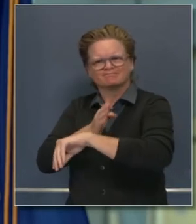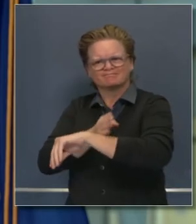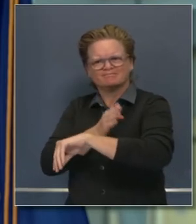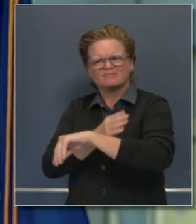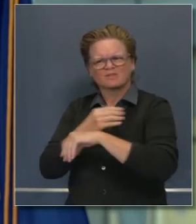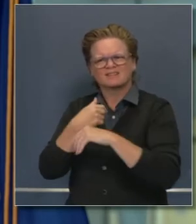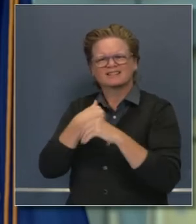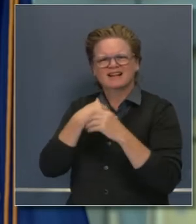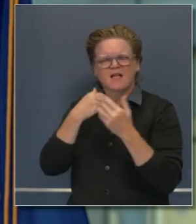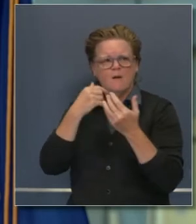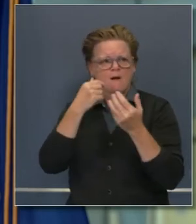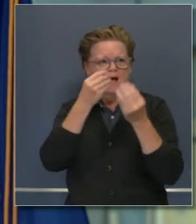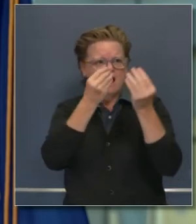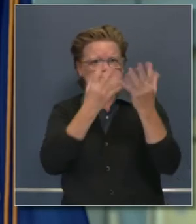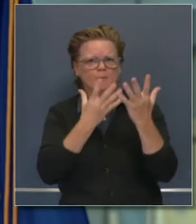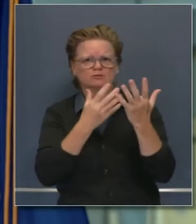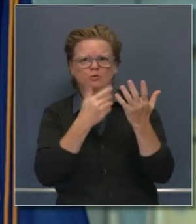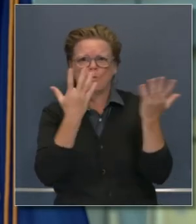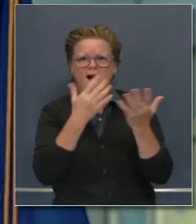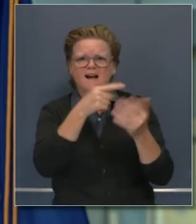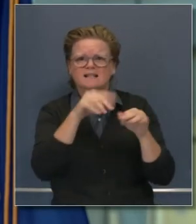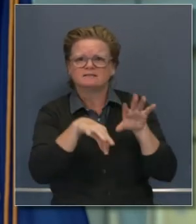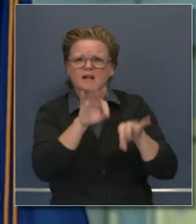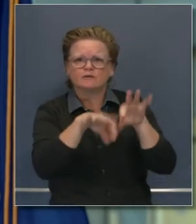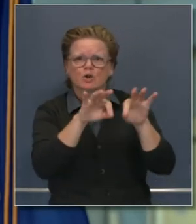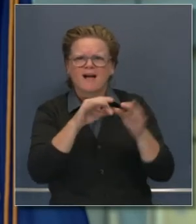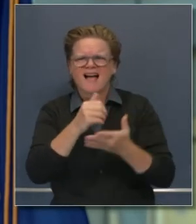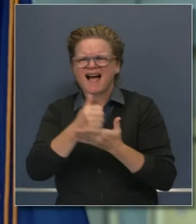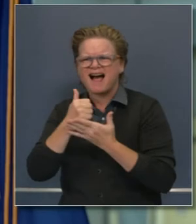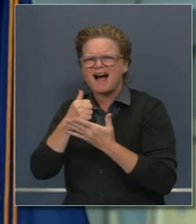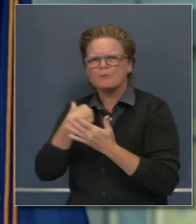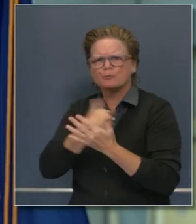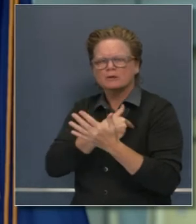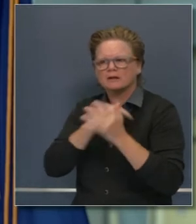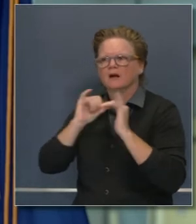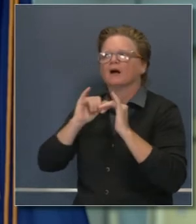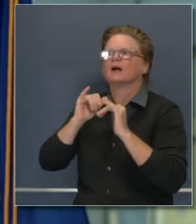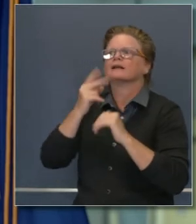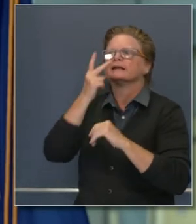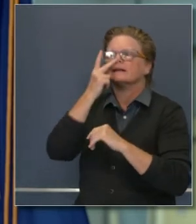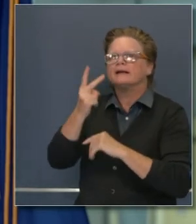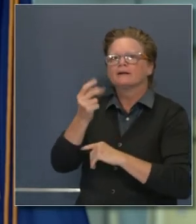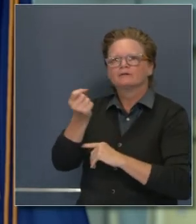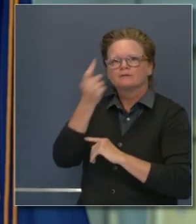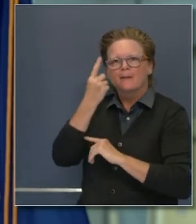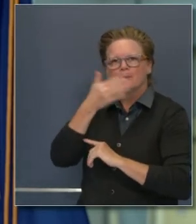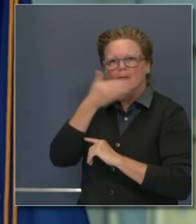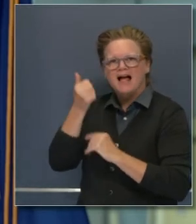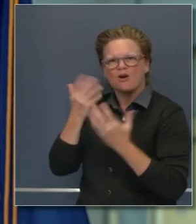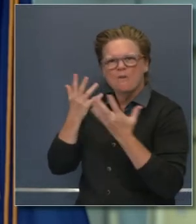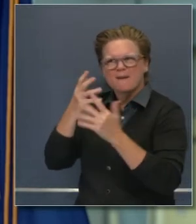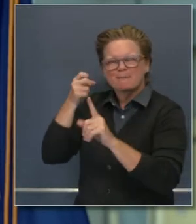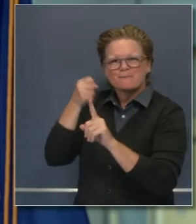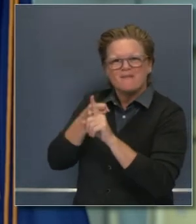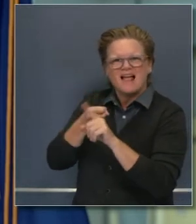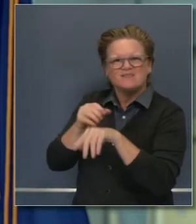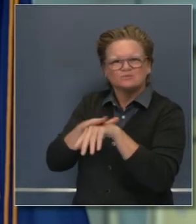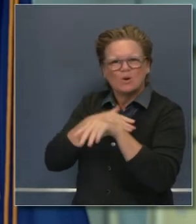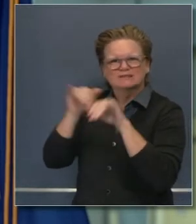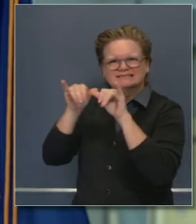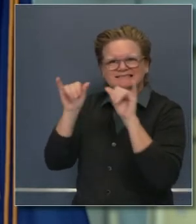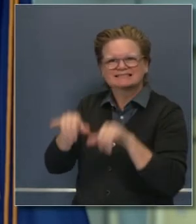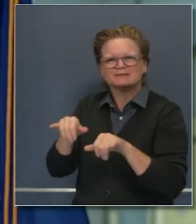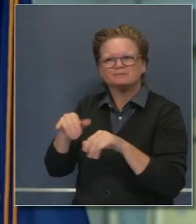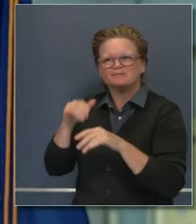contemporánea que hemos recopilado en los últimos meses para estar seguros de no recubrir